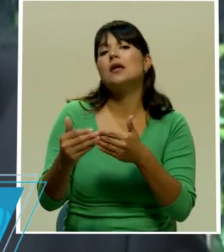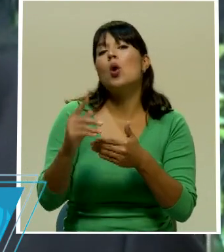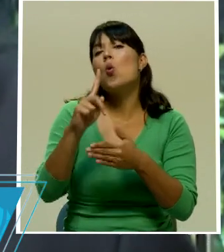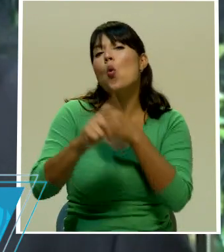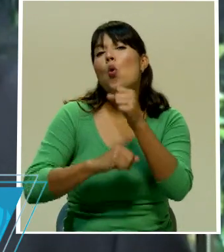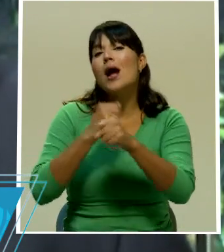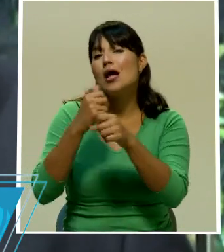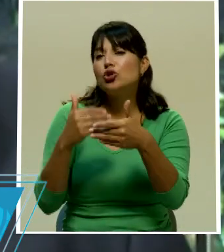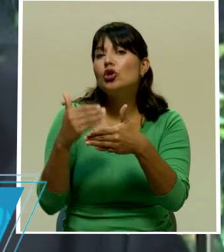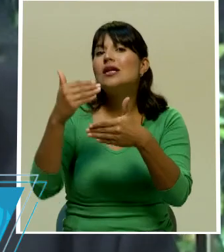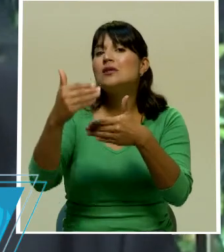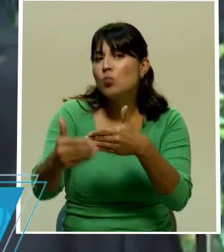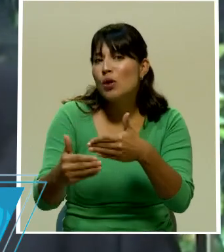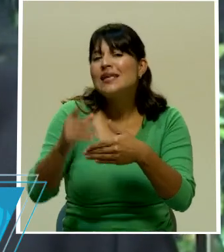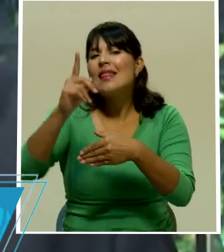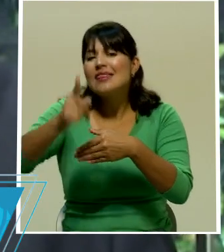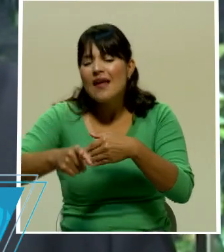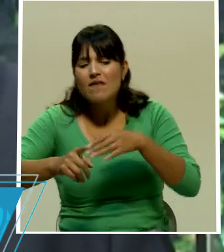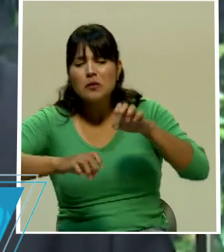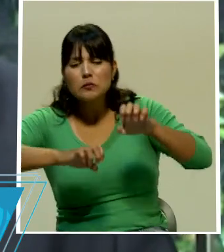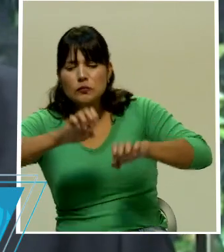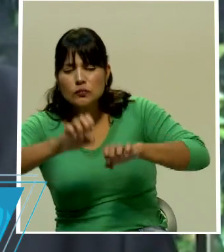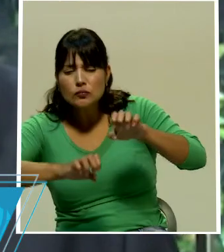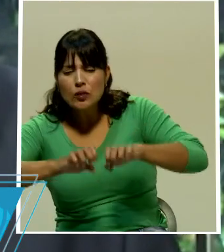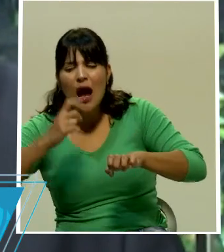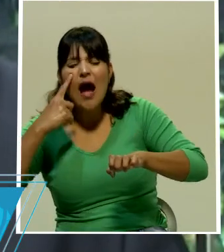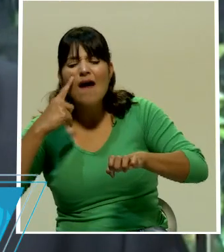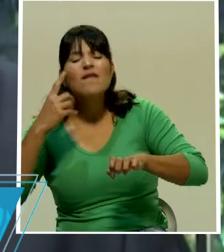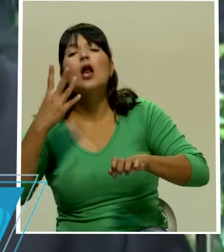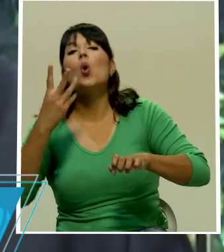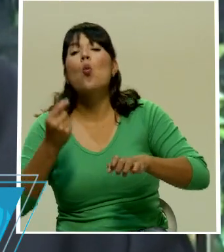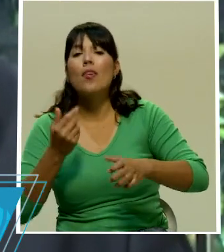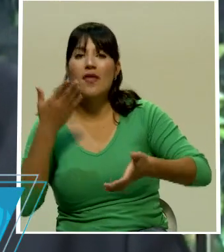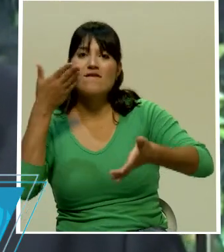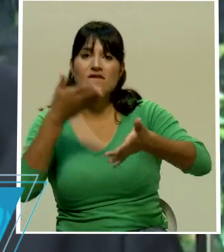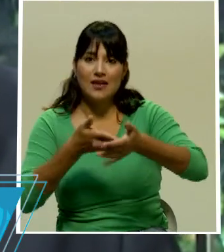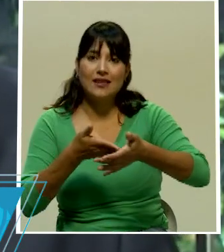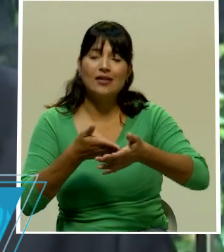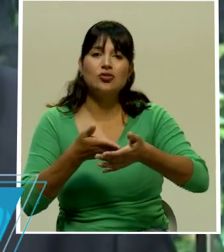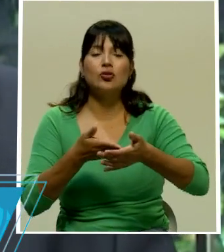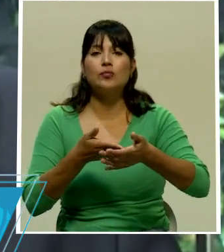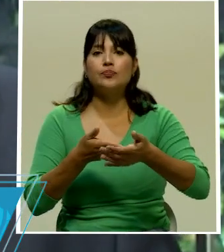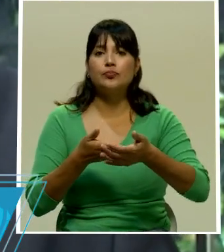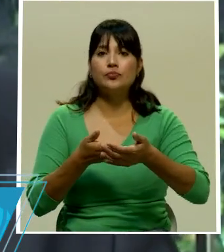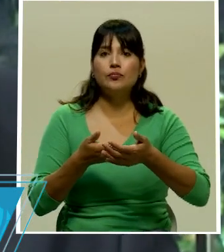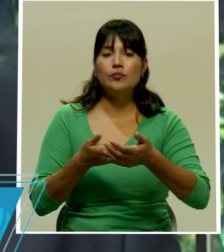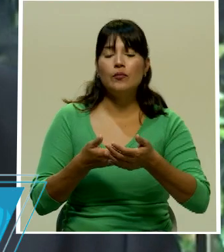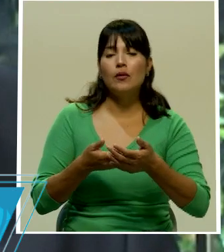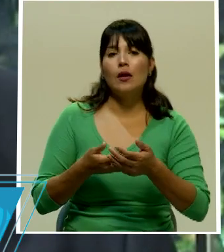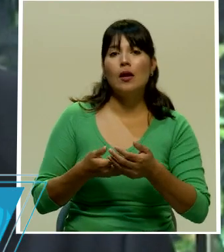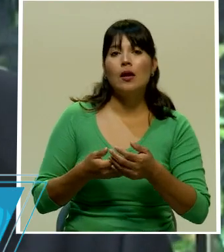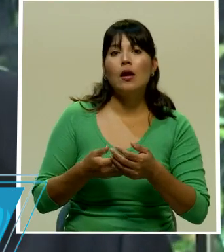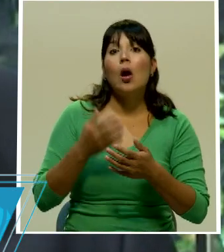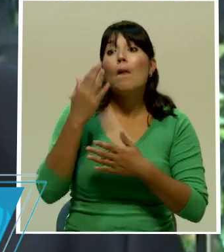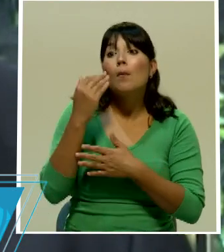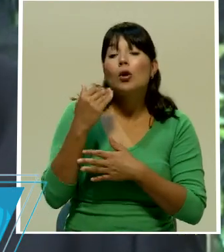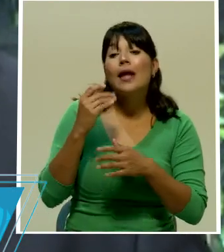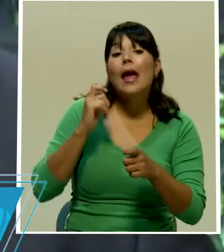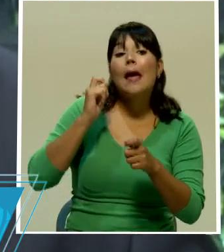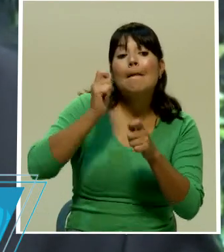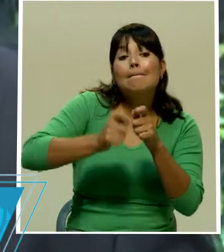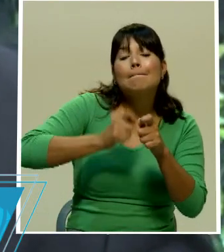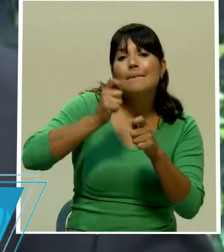en que se pueda saber cuánta biomasa hay en el 3% que usa pesca de camarón de todo el mar usa solamente el 3%